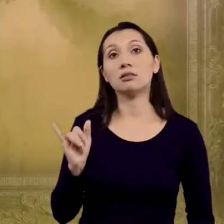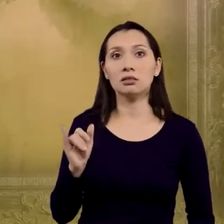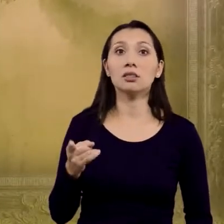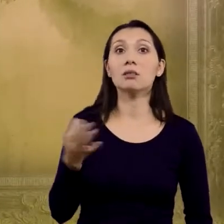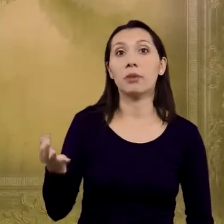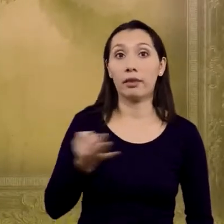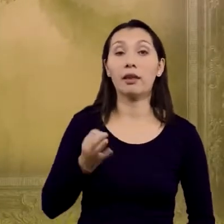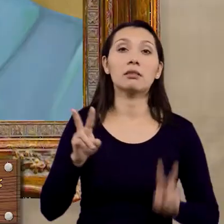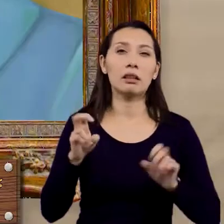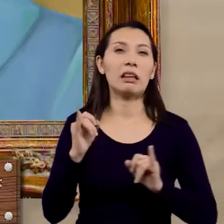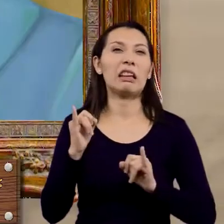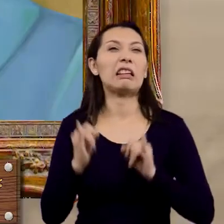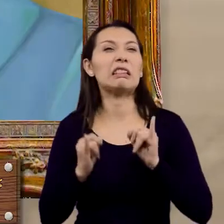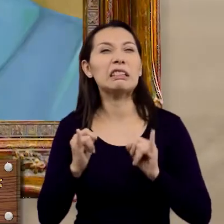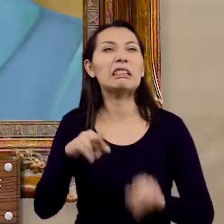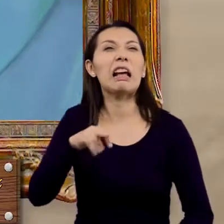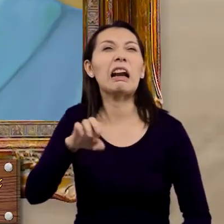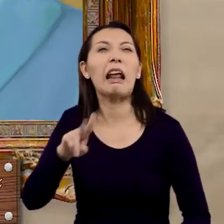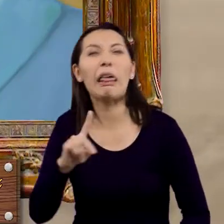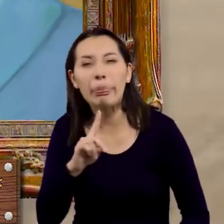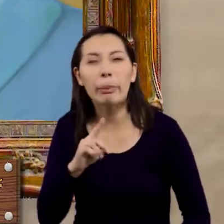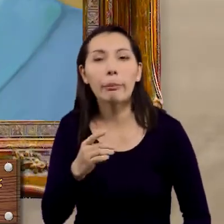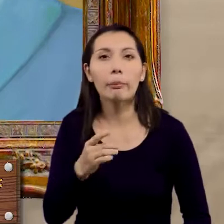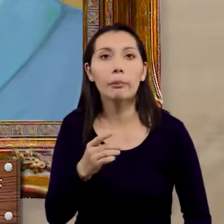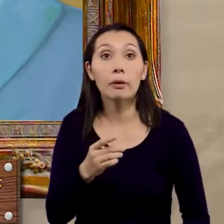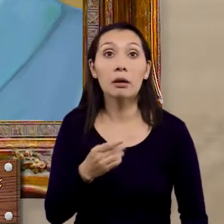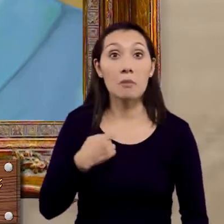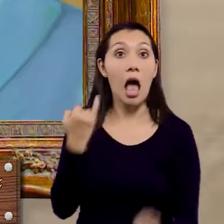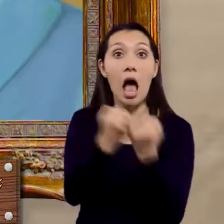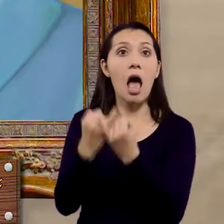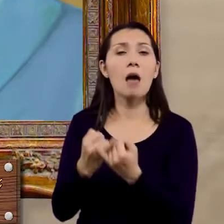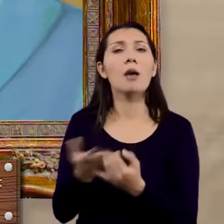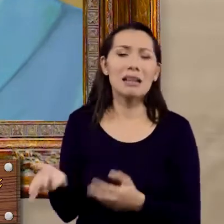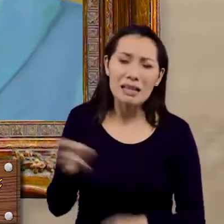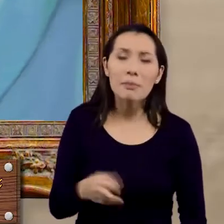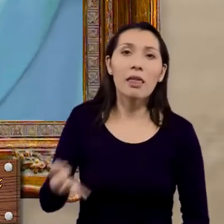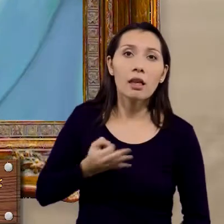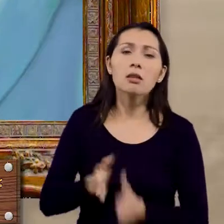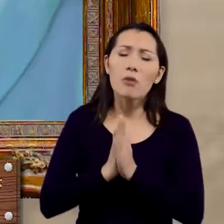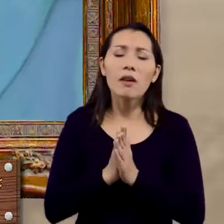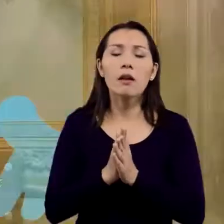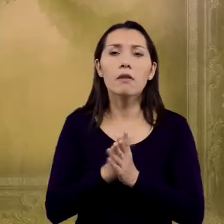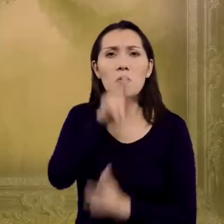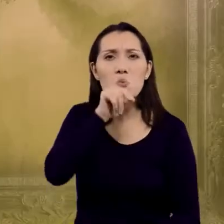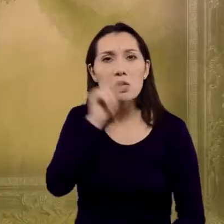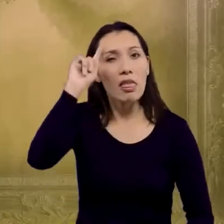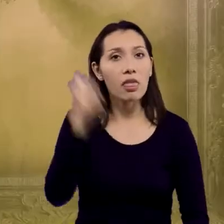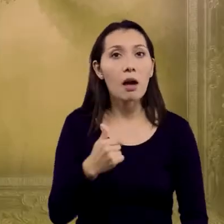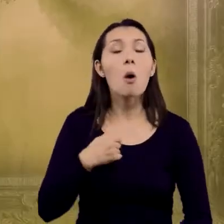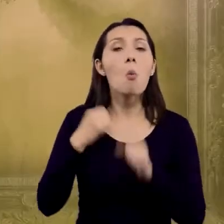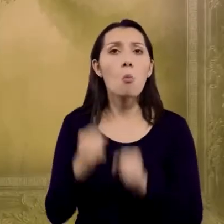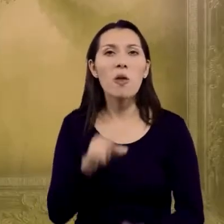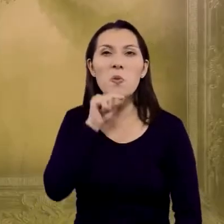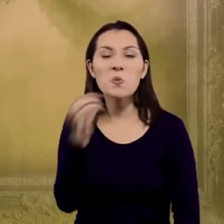Hablas de esa cosa. Internet. Mis amigos me insisten en que me haga un Twitter para que me